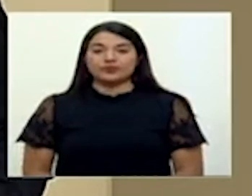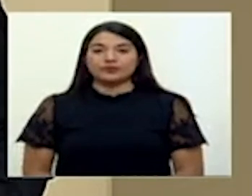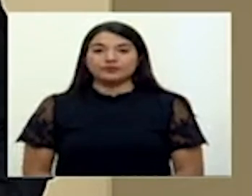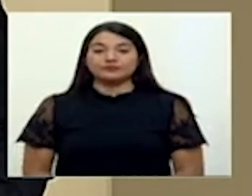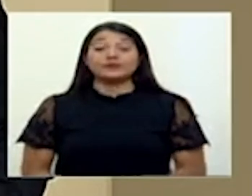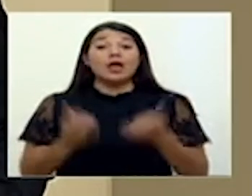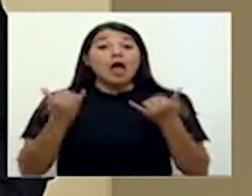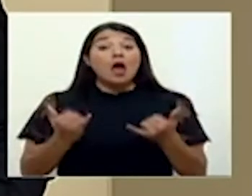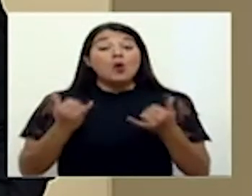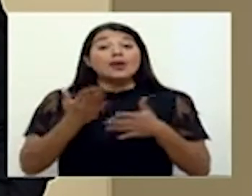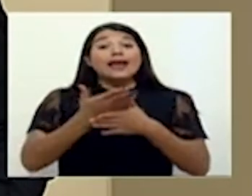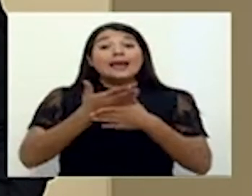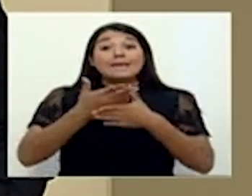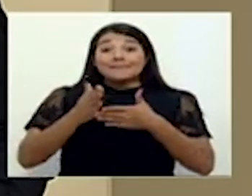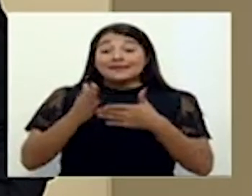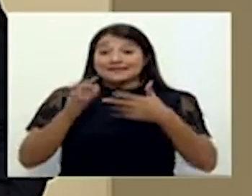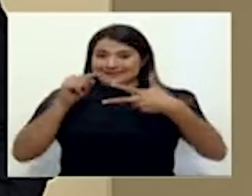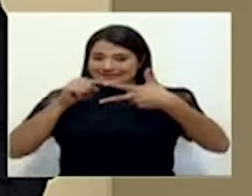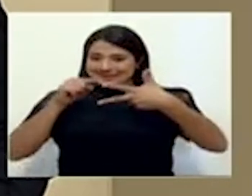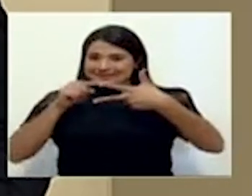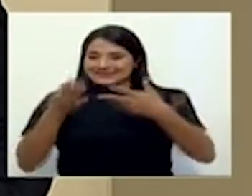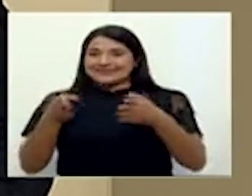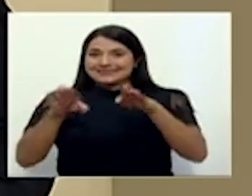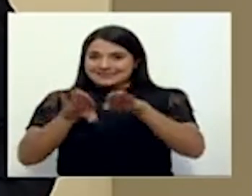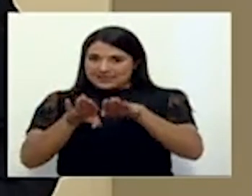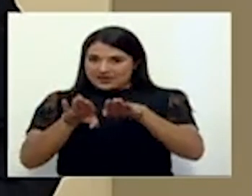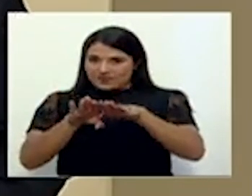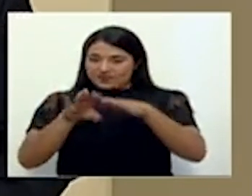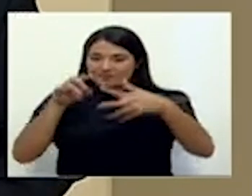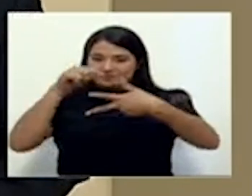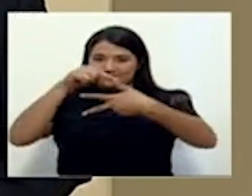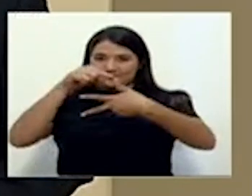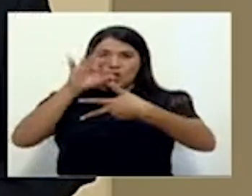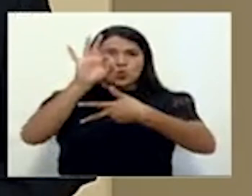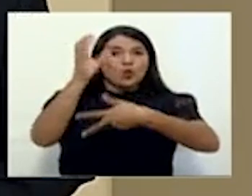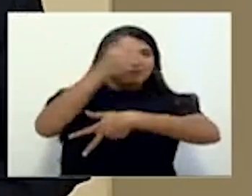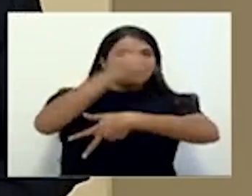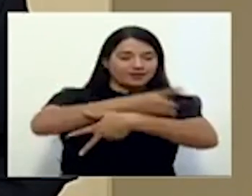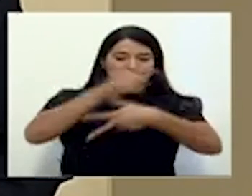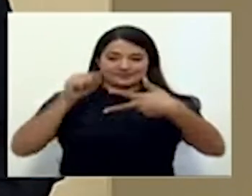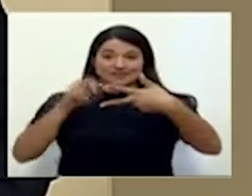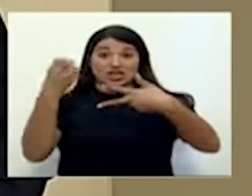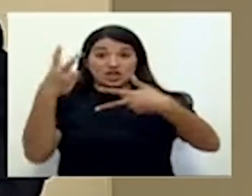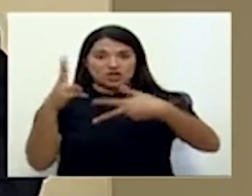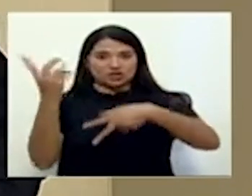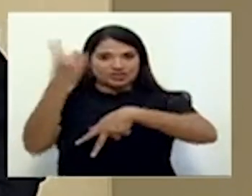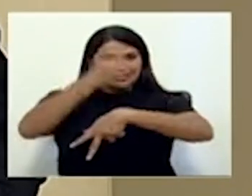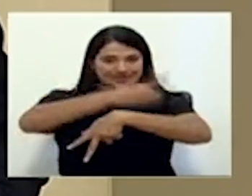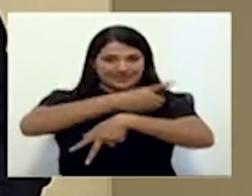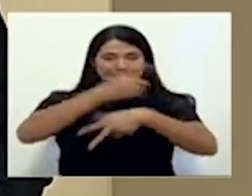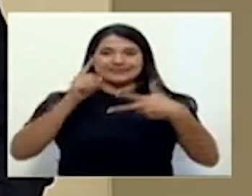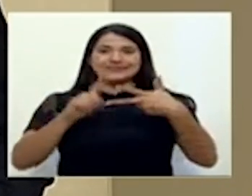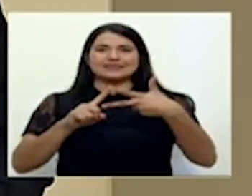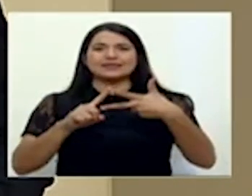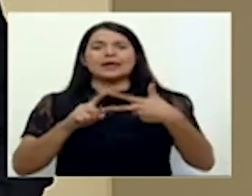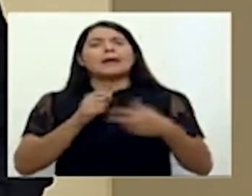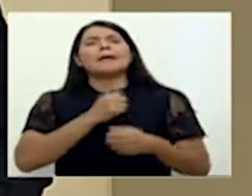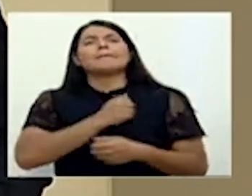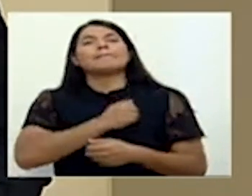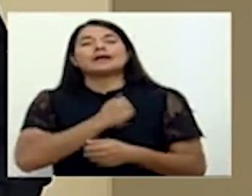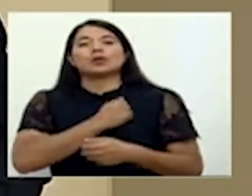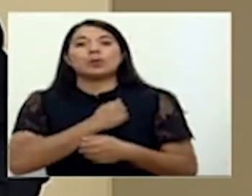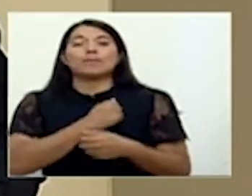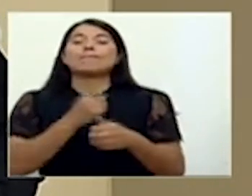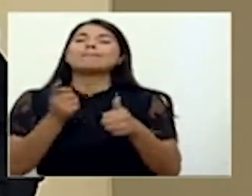la fase de cierre para los cantones en alerta naranja, perdón, voy a mencionar primero la fase de